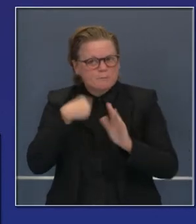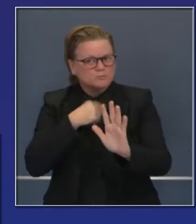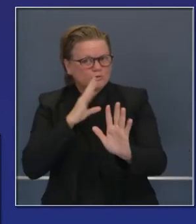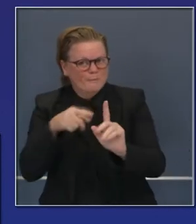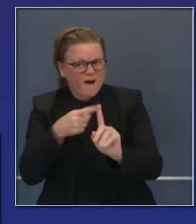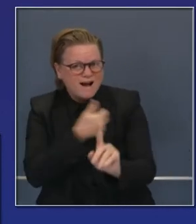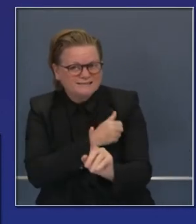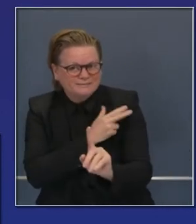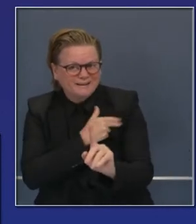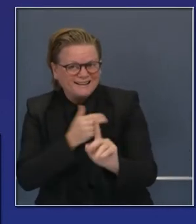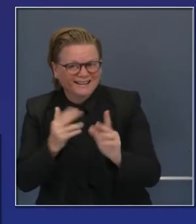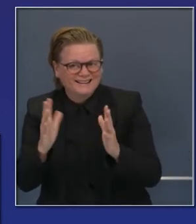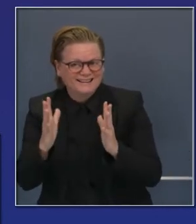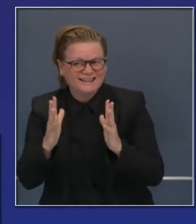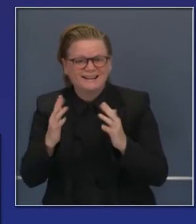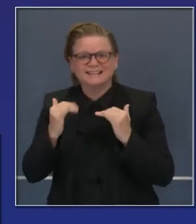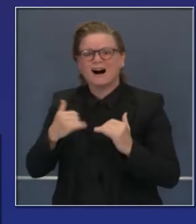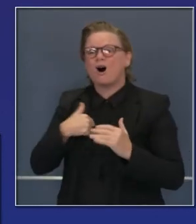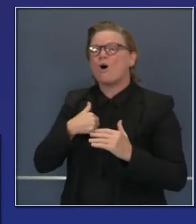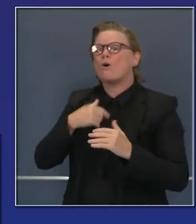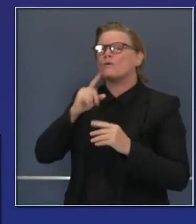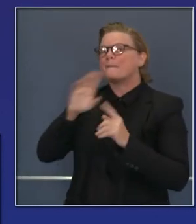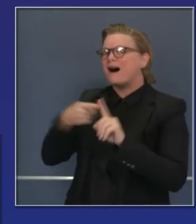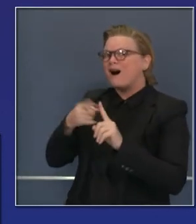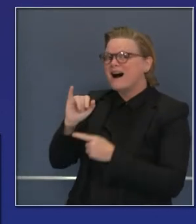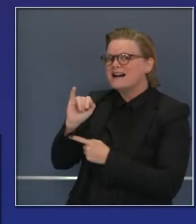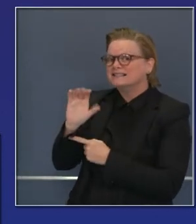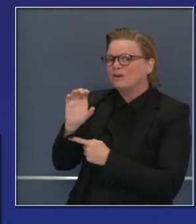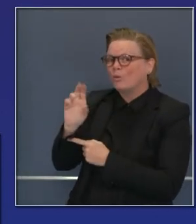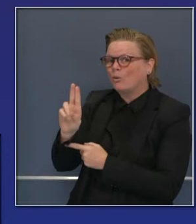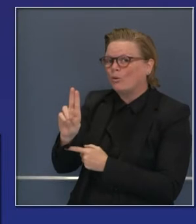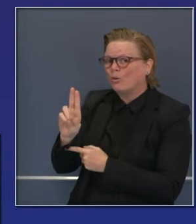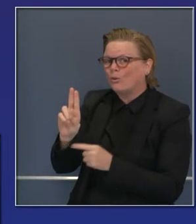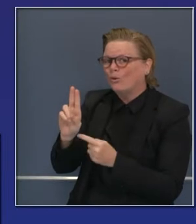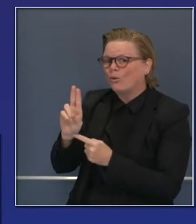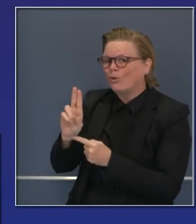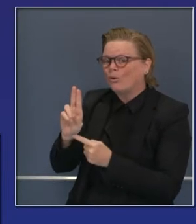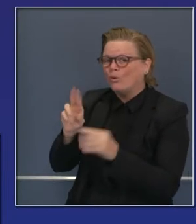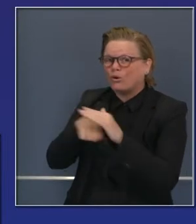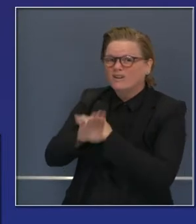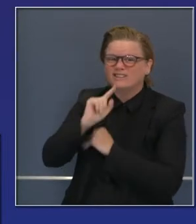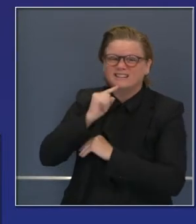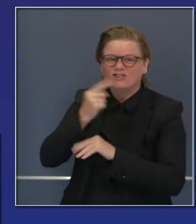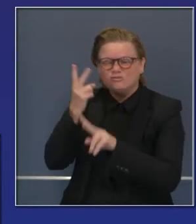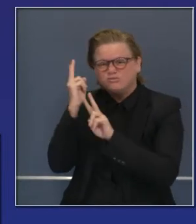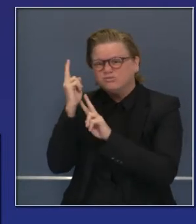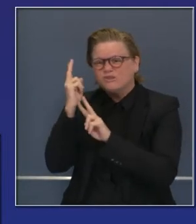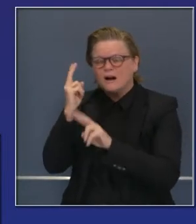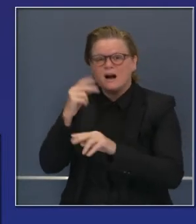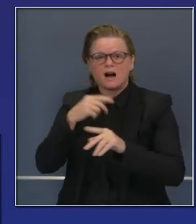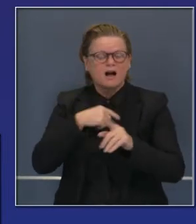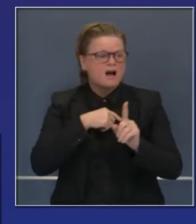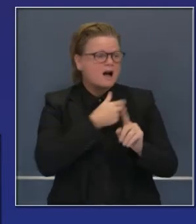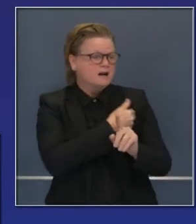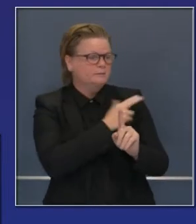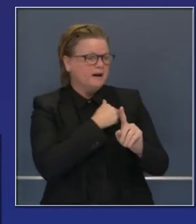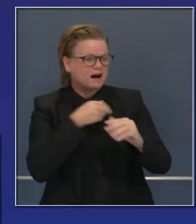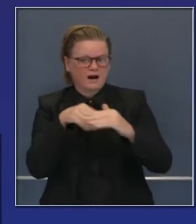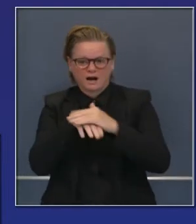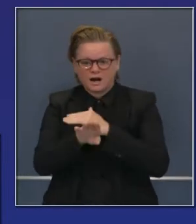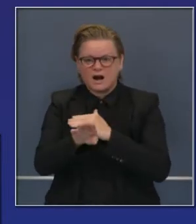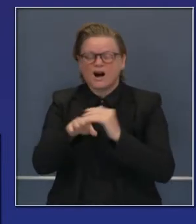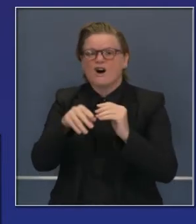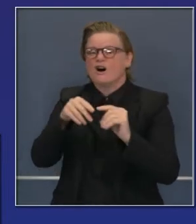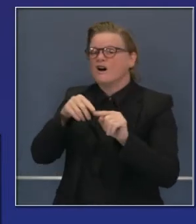un momento hablaremos de las unidades de cuidados intensivos. Aquí pueden ver que cuando alguien está hospitalizado, desde el 10%